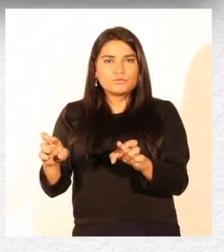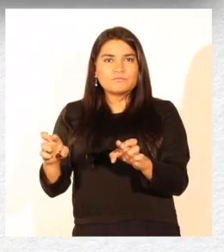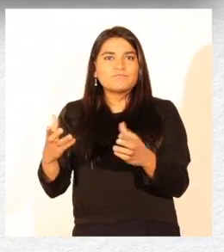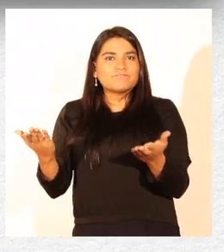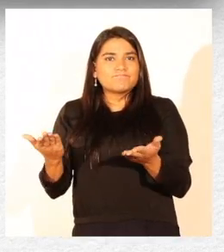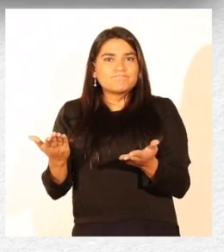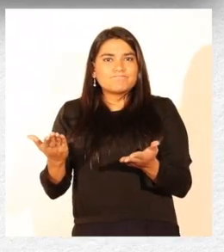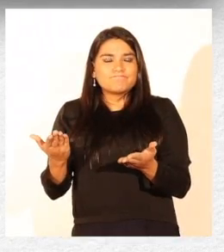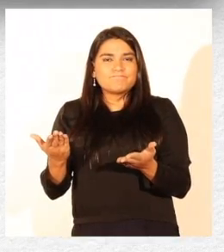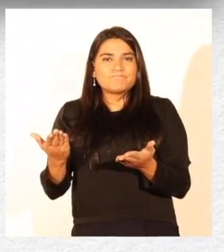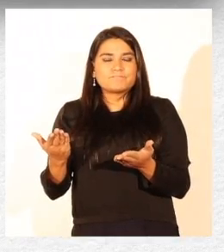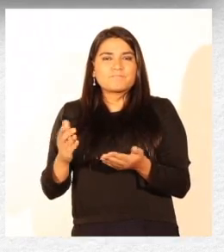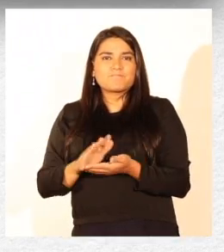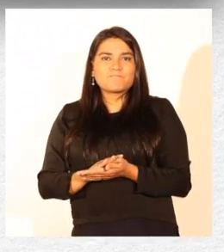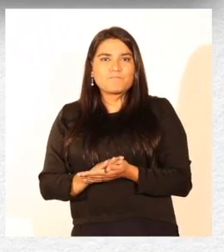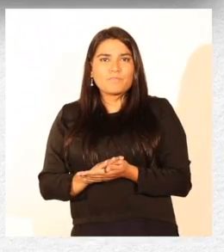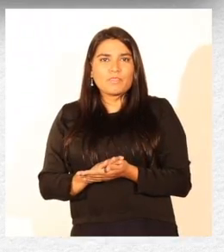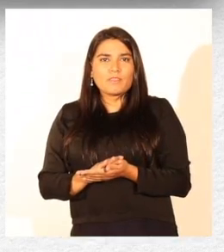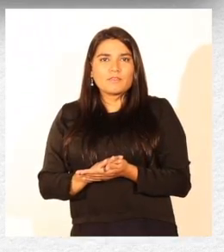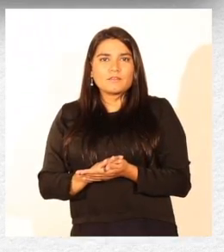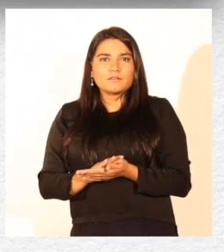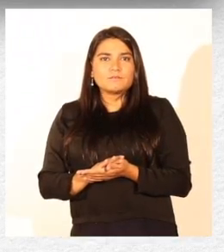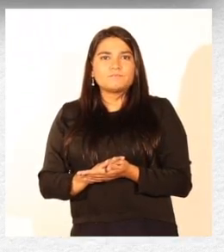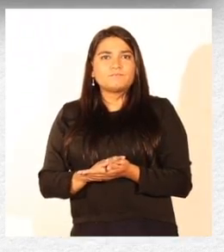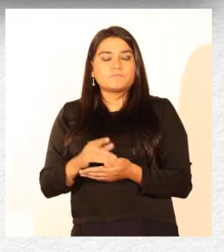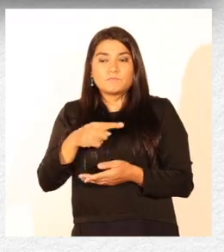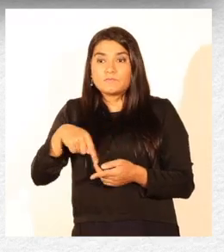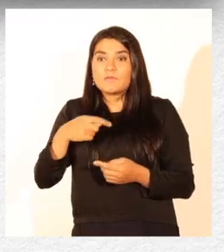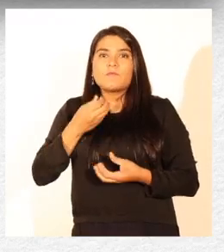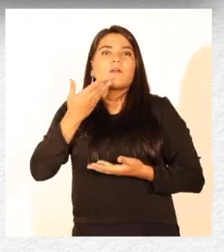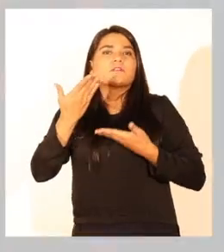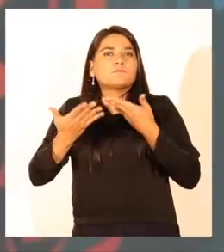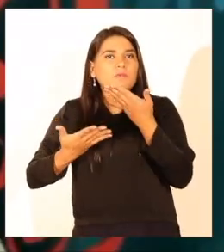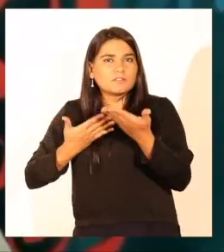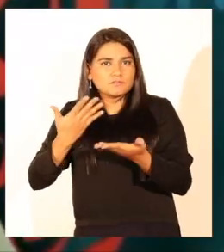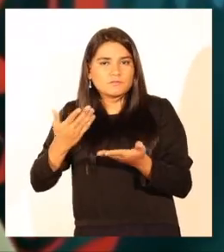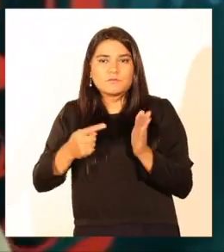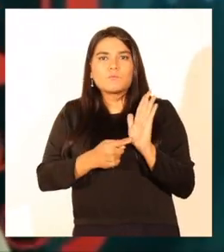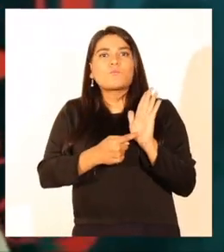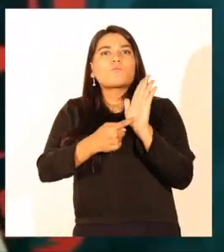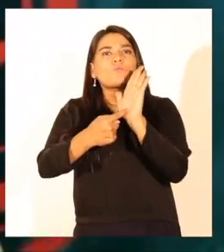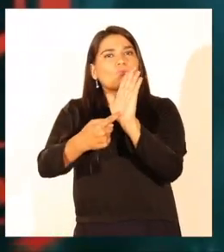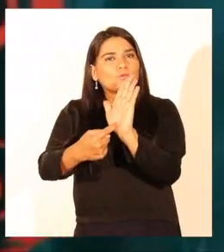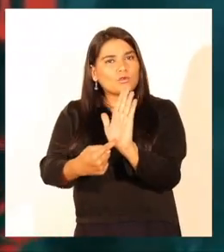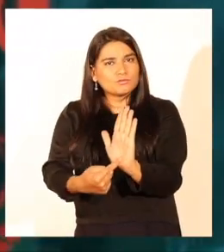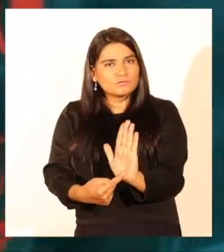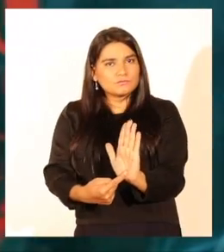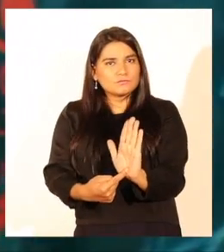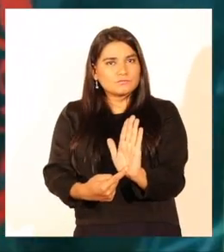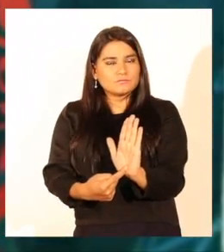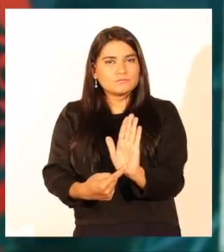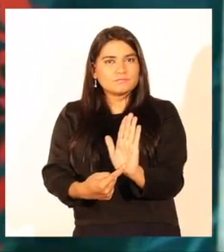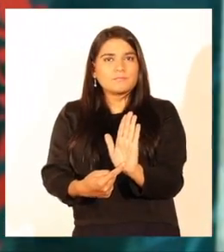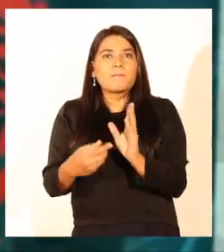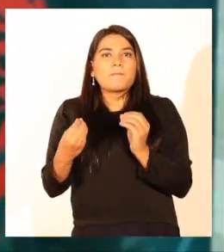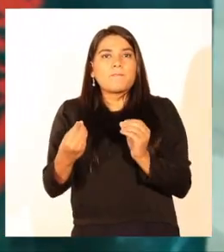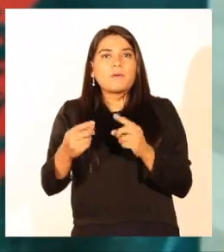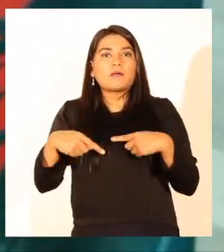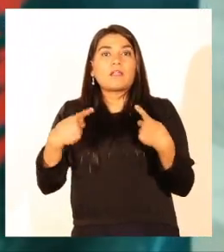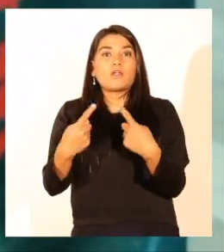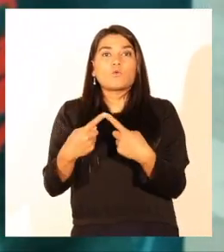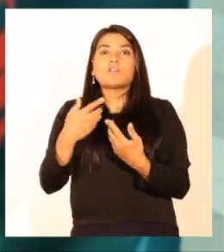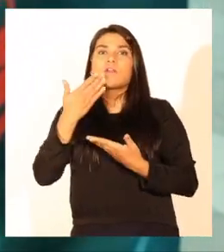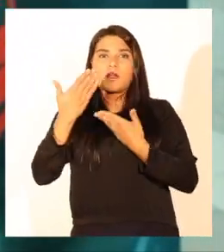expresión, de mostrario para